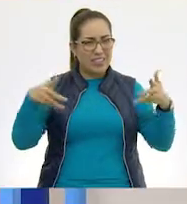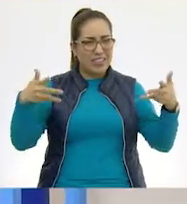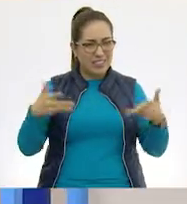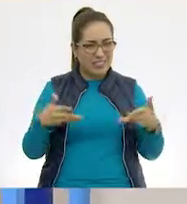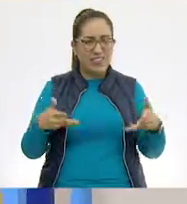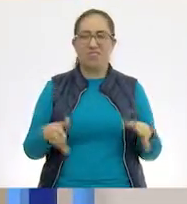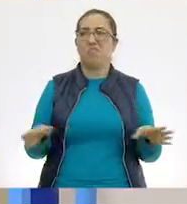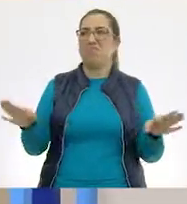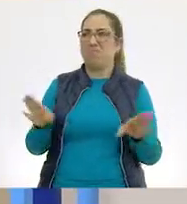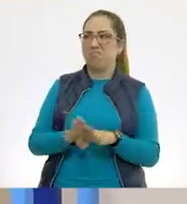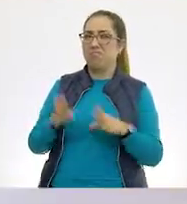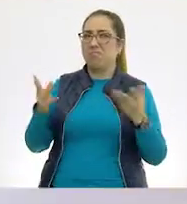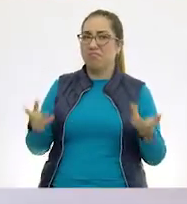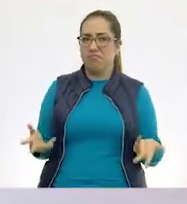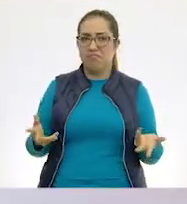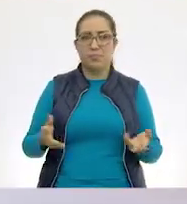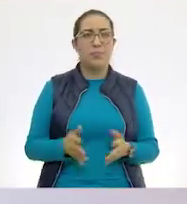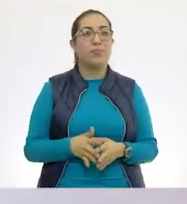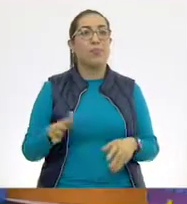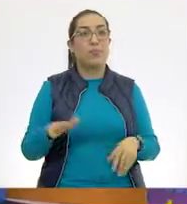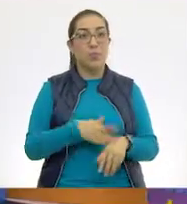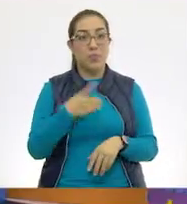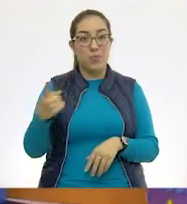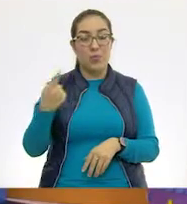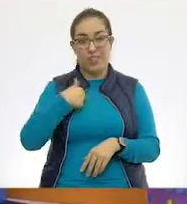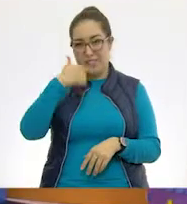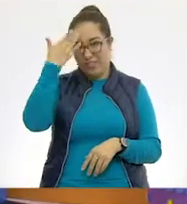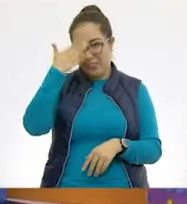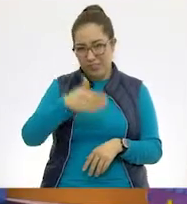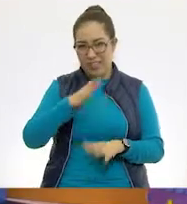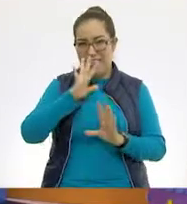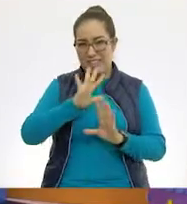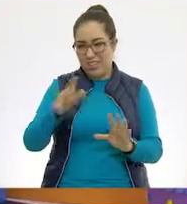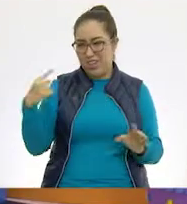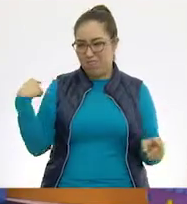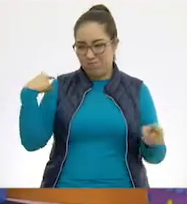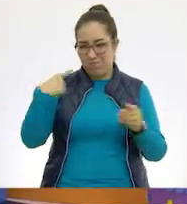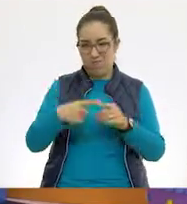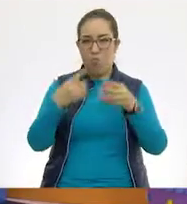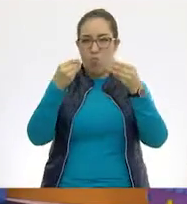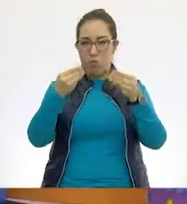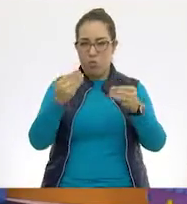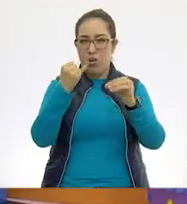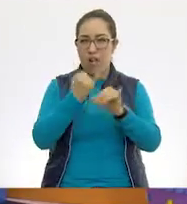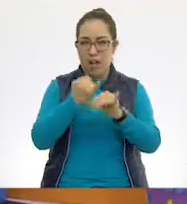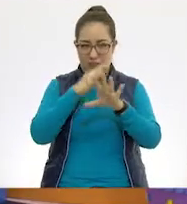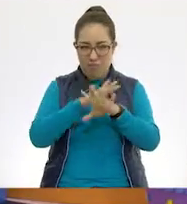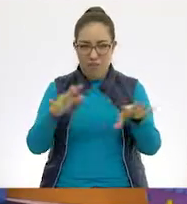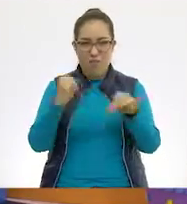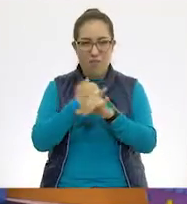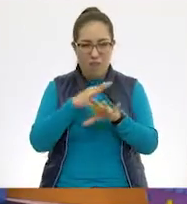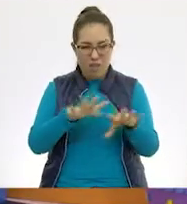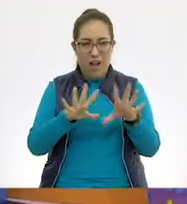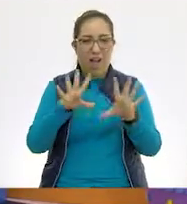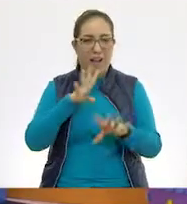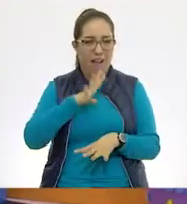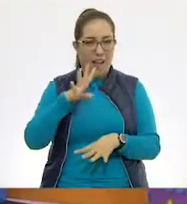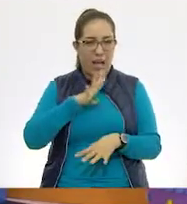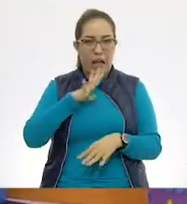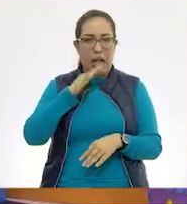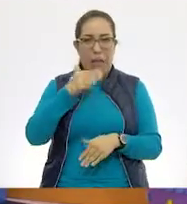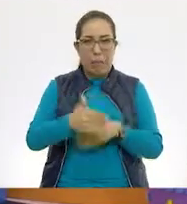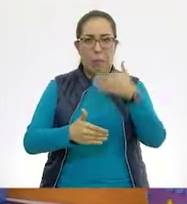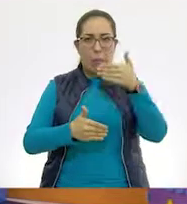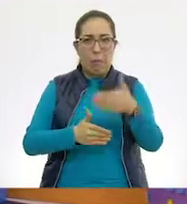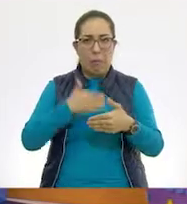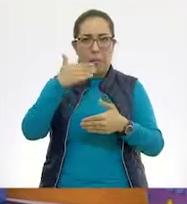podría hacer de manera diferente? Porque yo sé que ya hemos estado viendo mucha información y entonces cada vez puede ser más